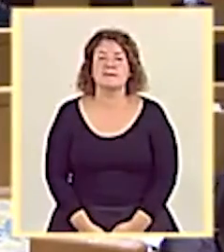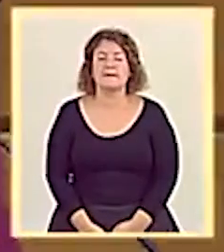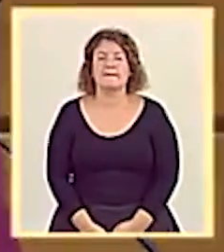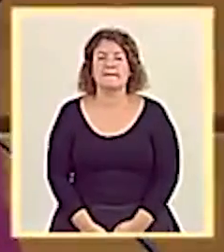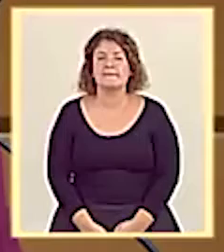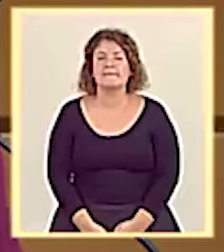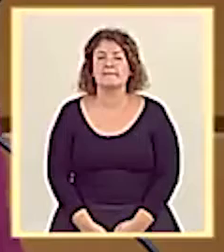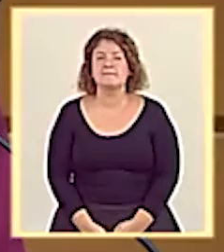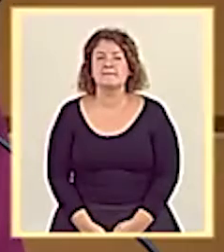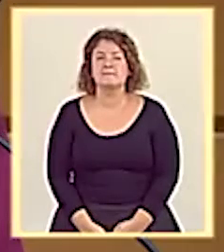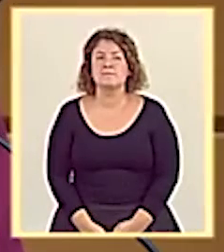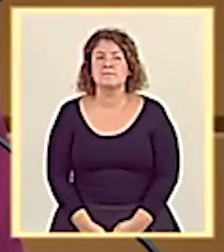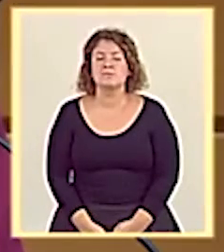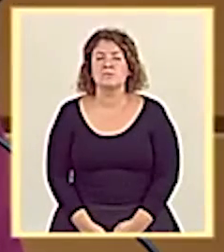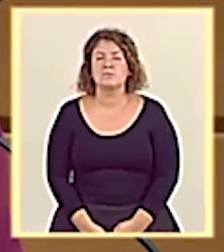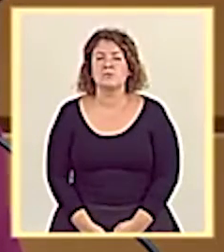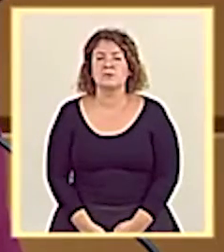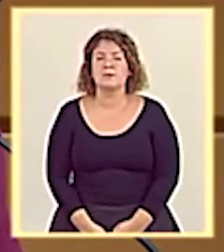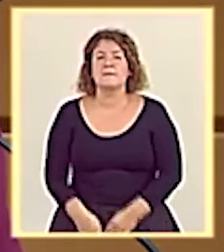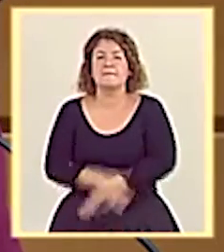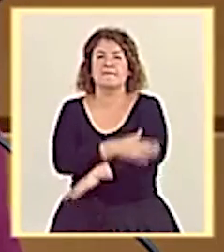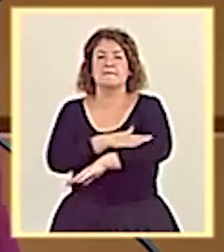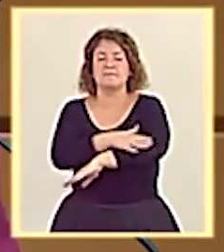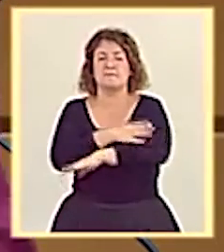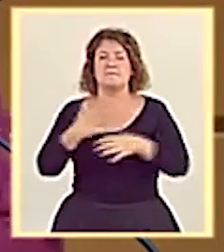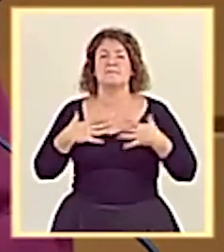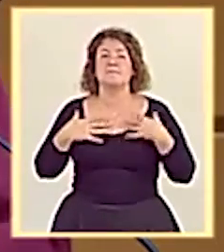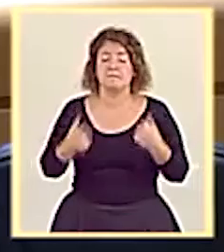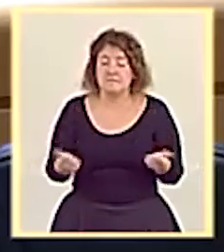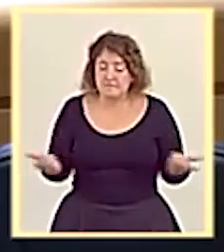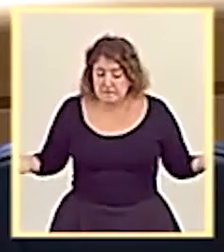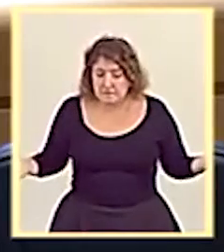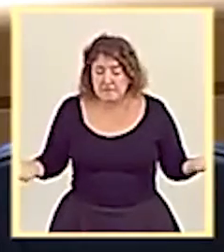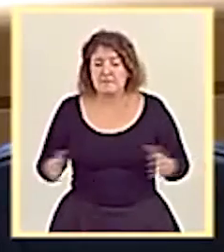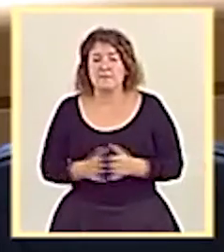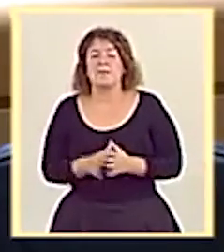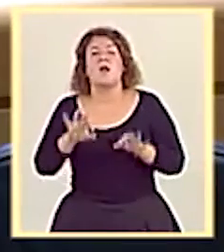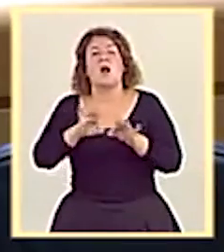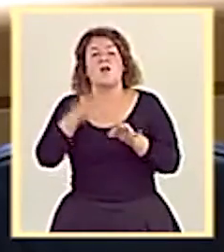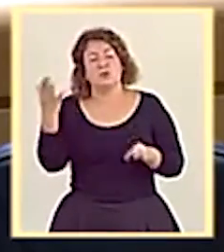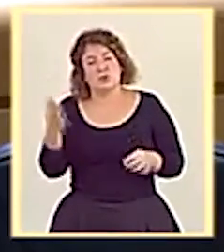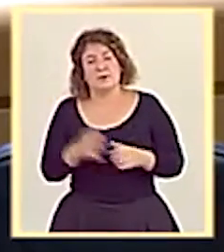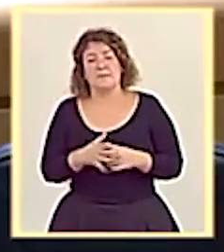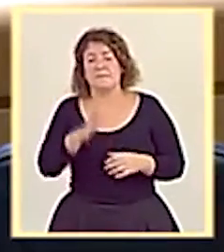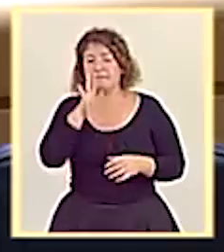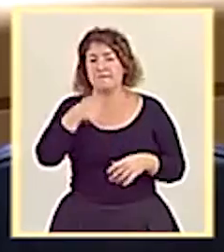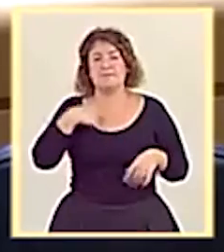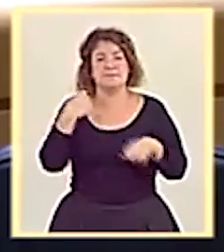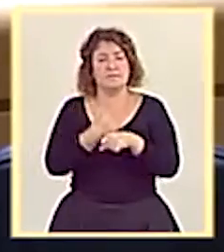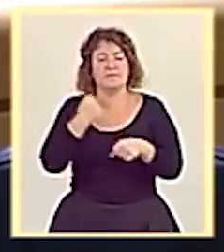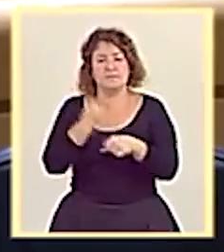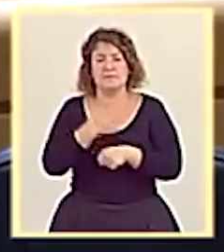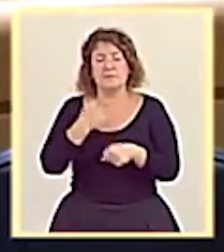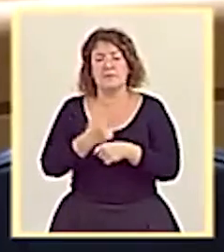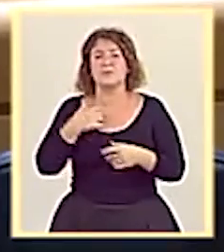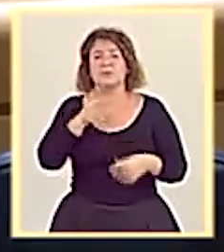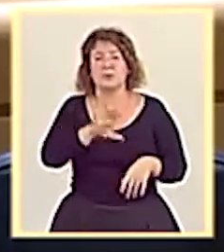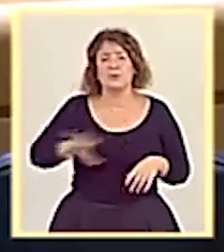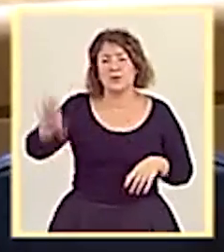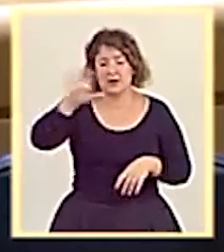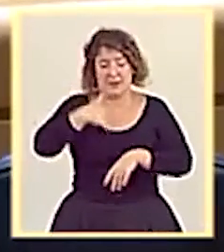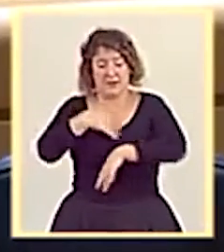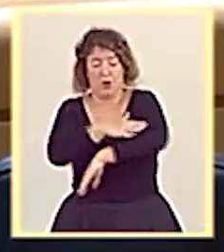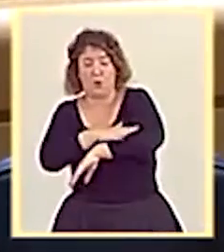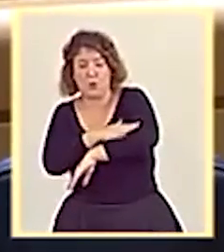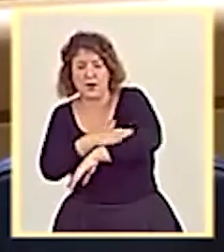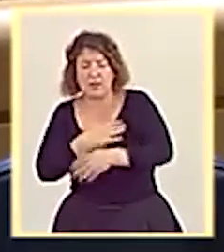Señor ministro de Sanidad. Muchas gracias. Afortunadamente, y por el trabajo conjunto realizado por las comunidades autónomas y el gobierno